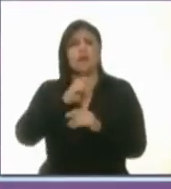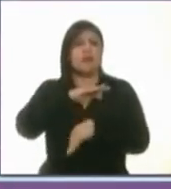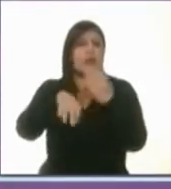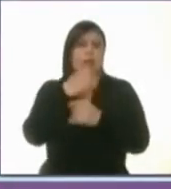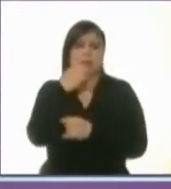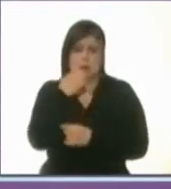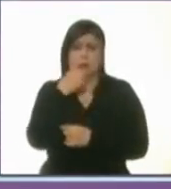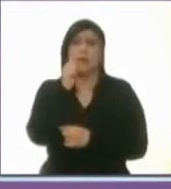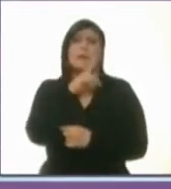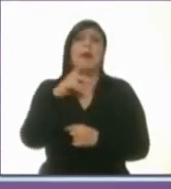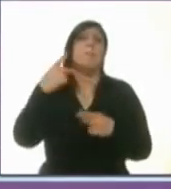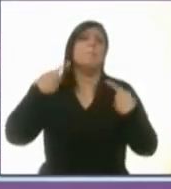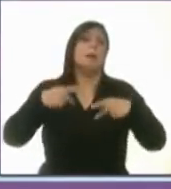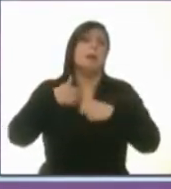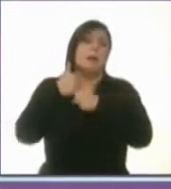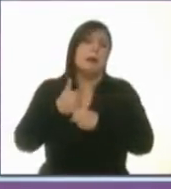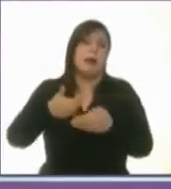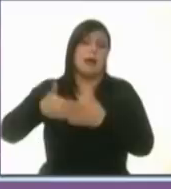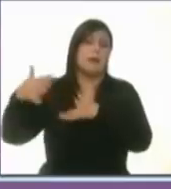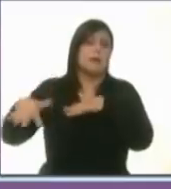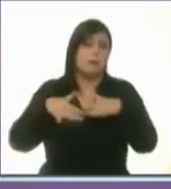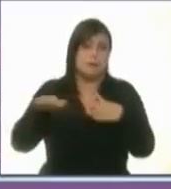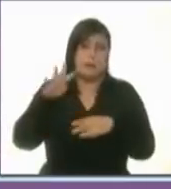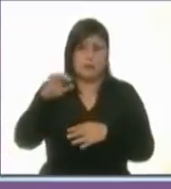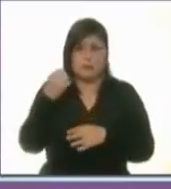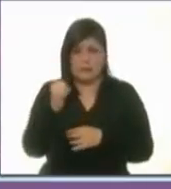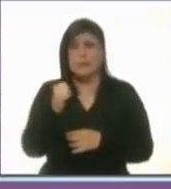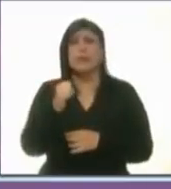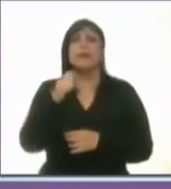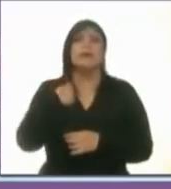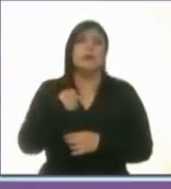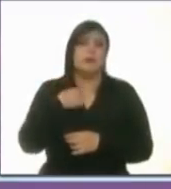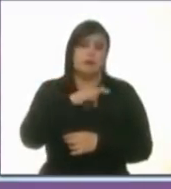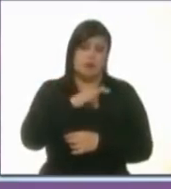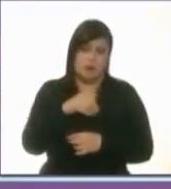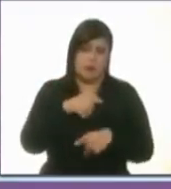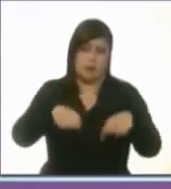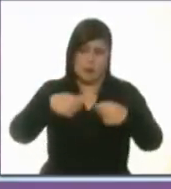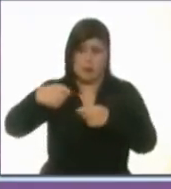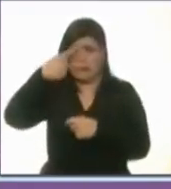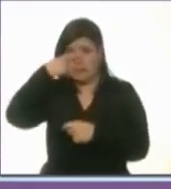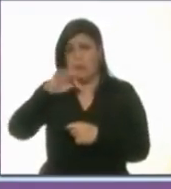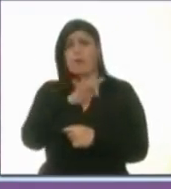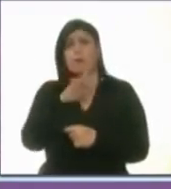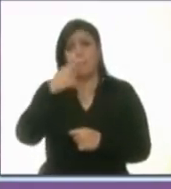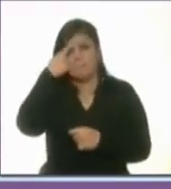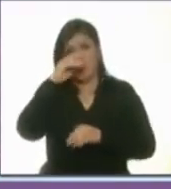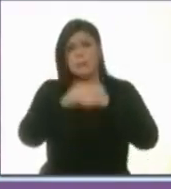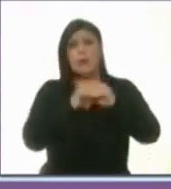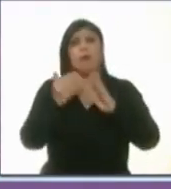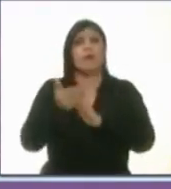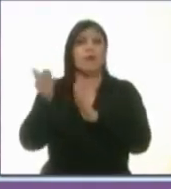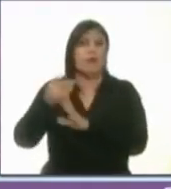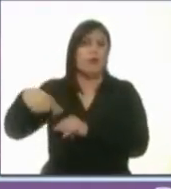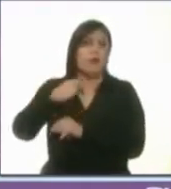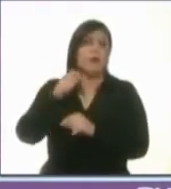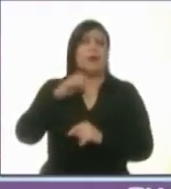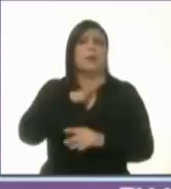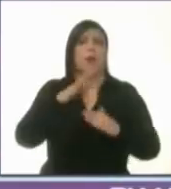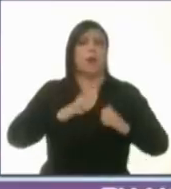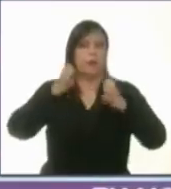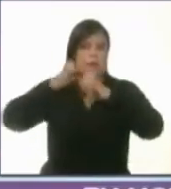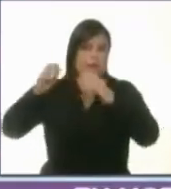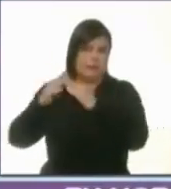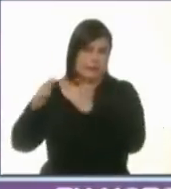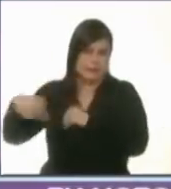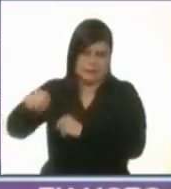damnificados del sismo les daré fecha cierta y recursos para reconstruir sus viviendas. Voy a